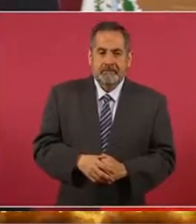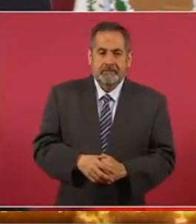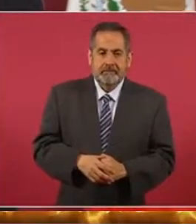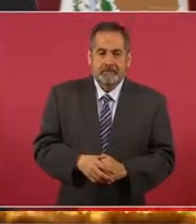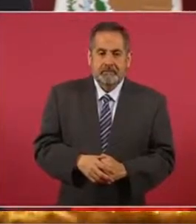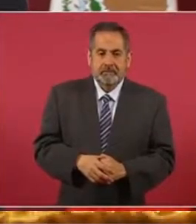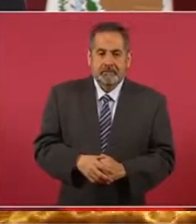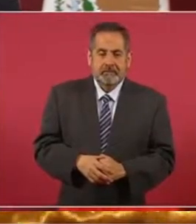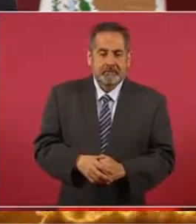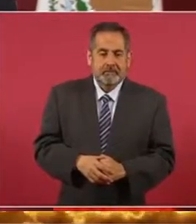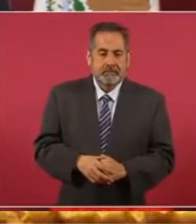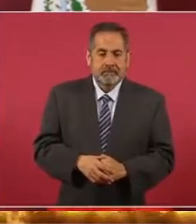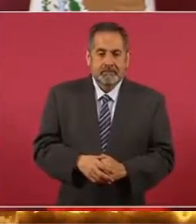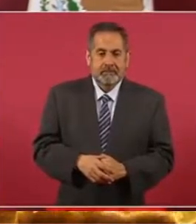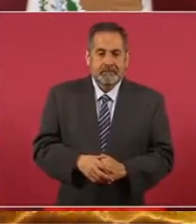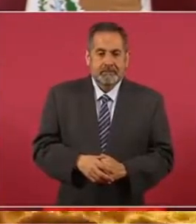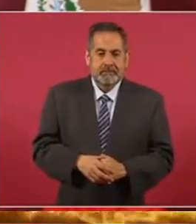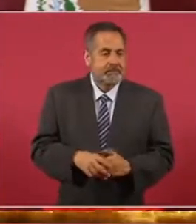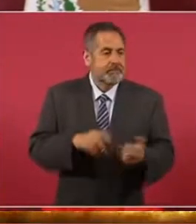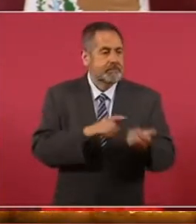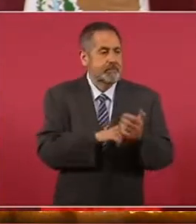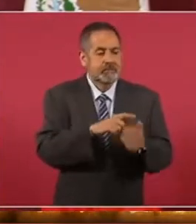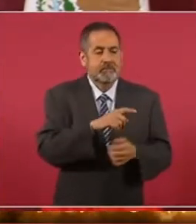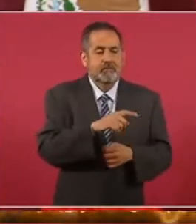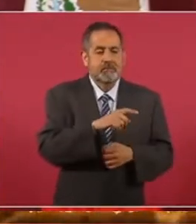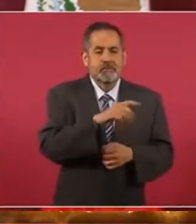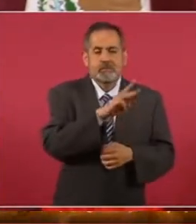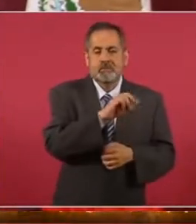Y Goldenberg,